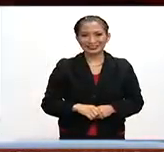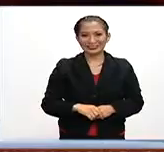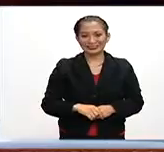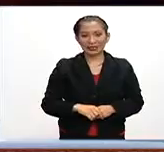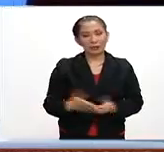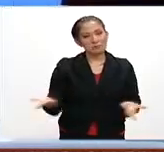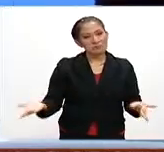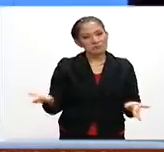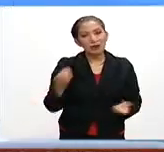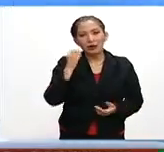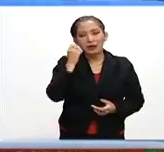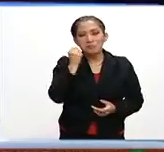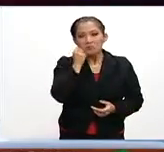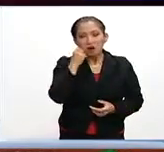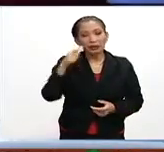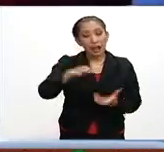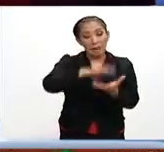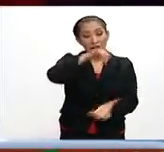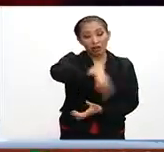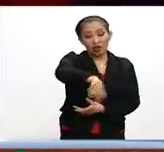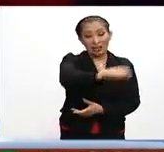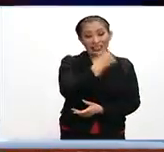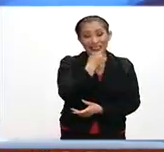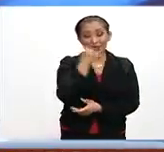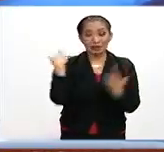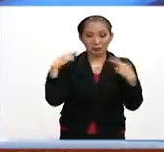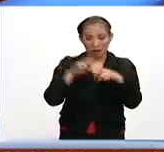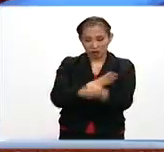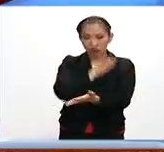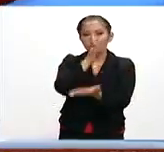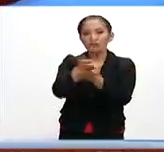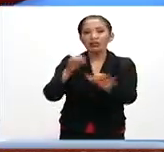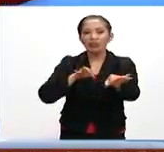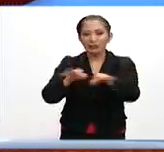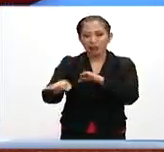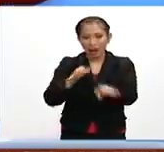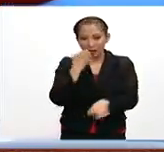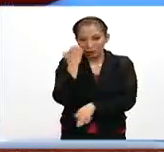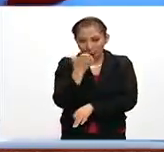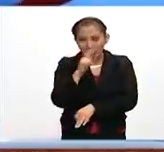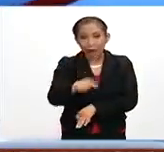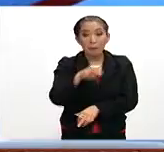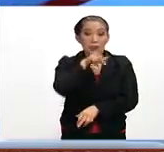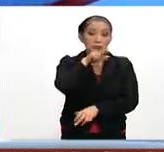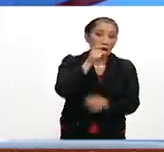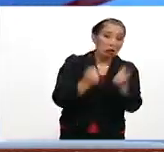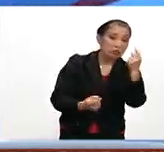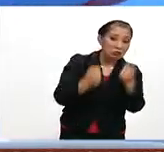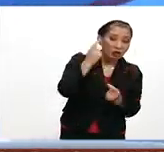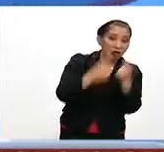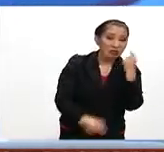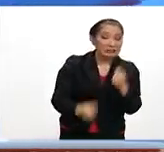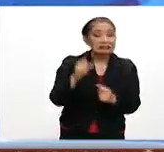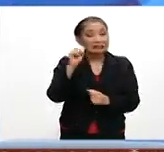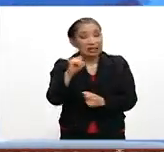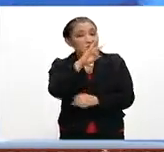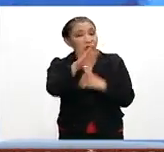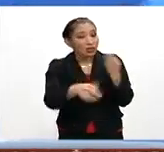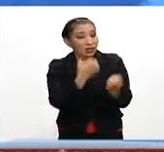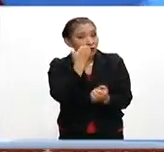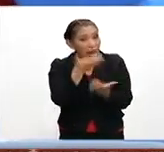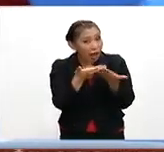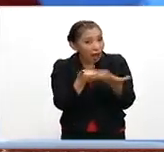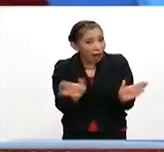Bueno, a pesar de que la mayoría de los niños y los maestros regresaron a las escuelas, todavía sigue la preocupación de si todas las